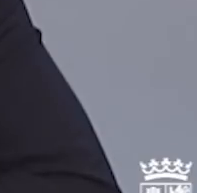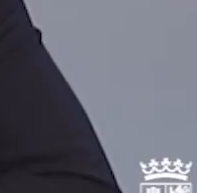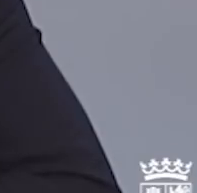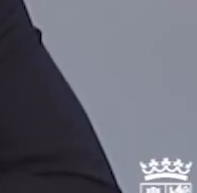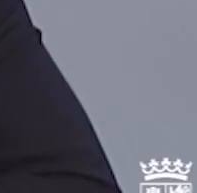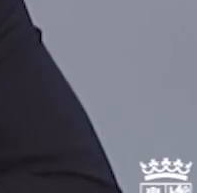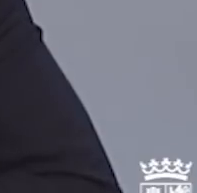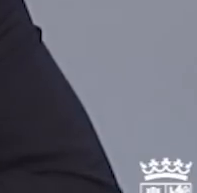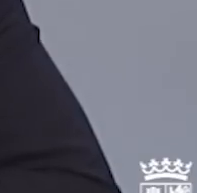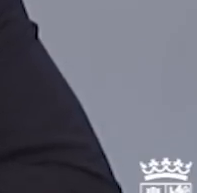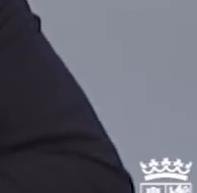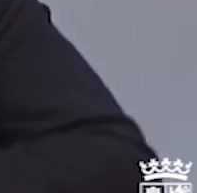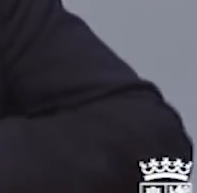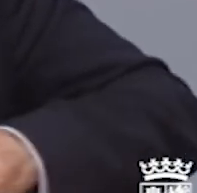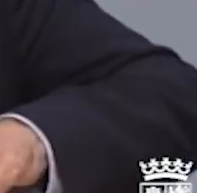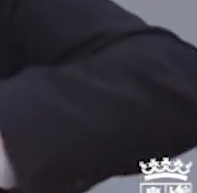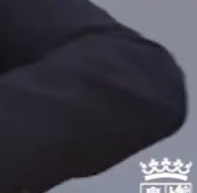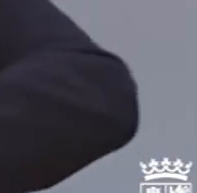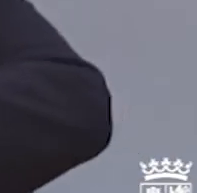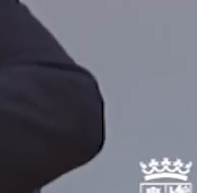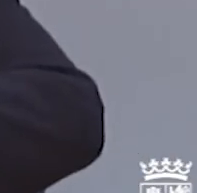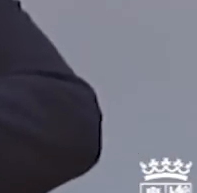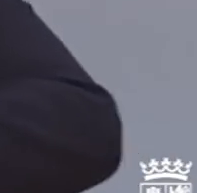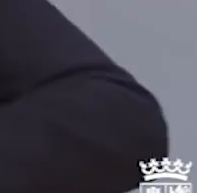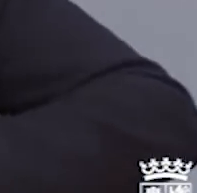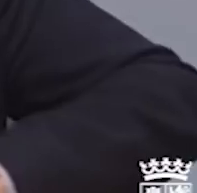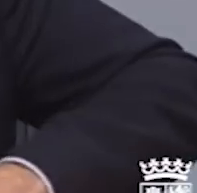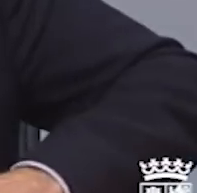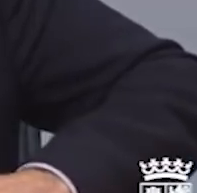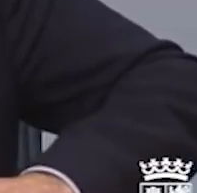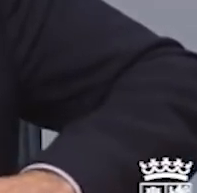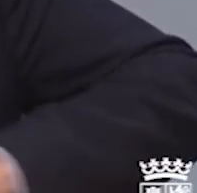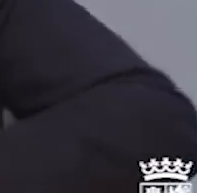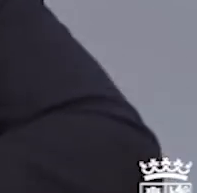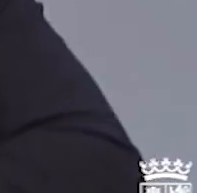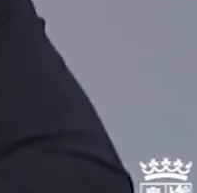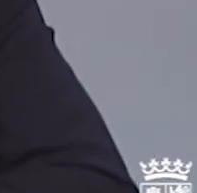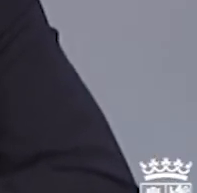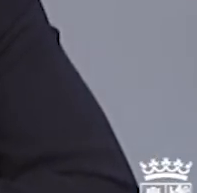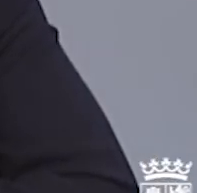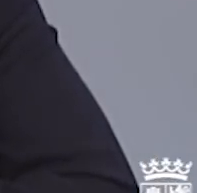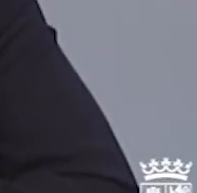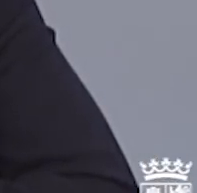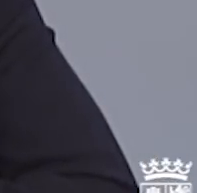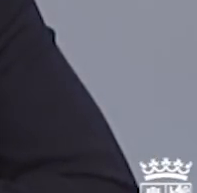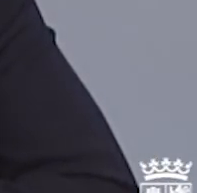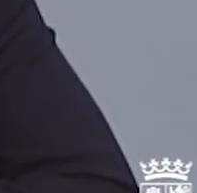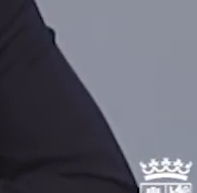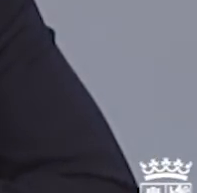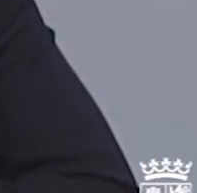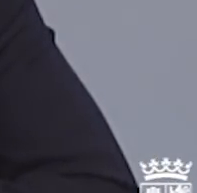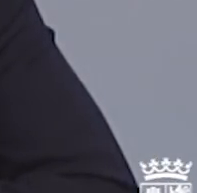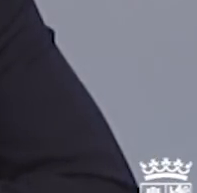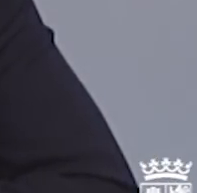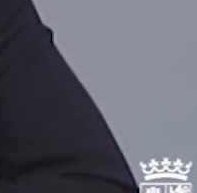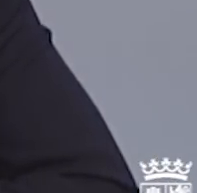continuaremos en el Consejo de Gobierno. Pero no queríamos demorar más la información que ahora mismo les